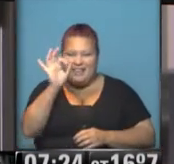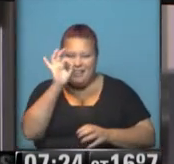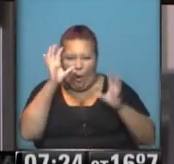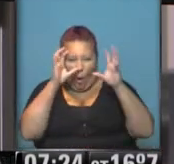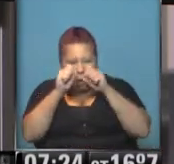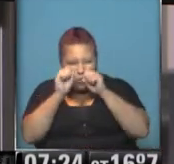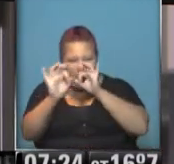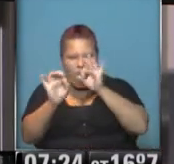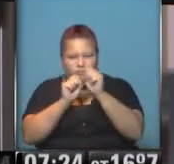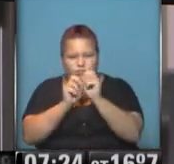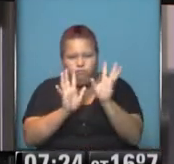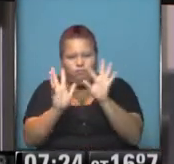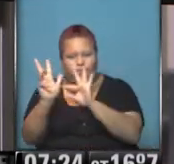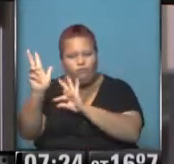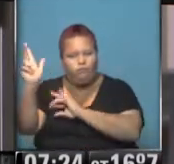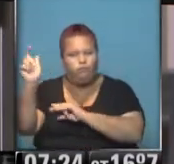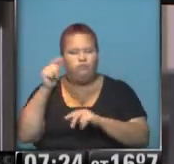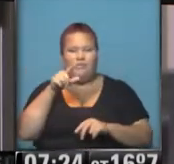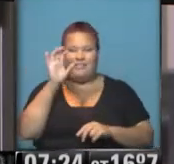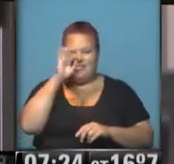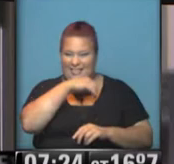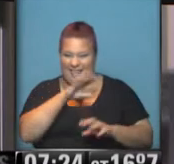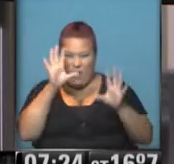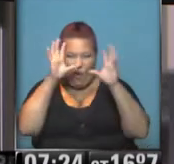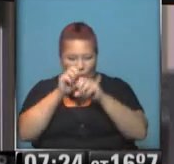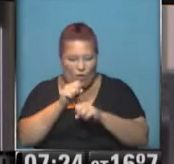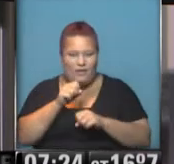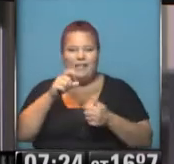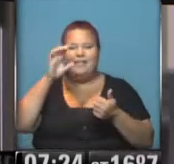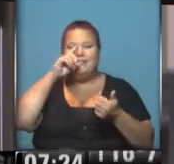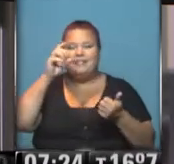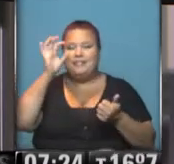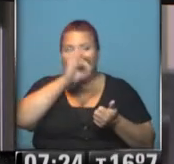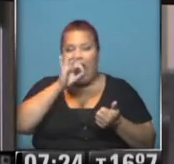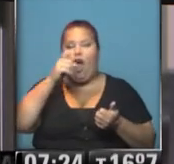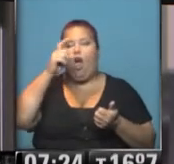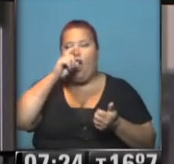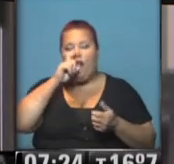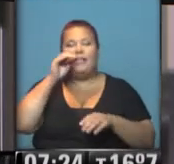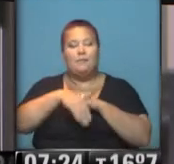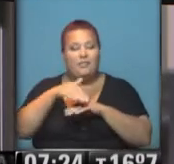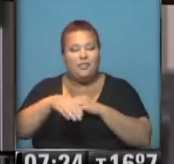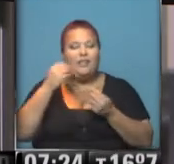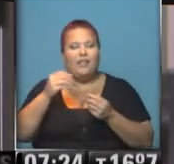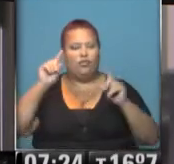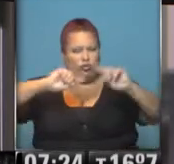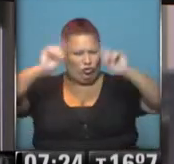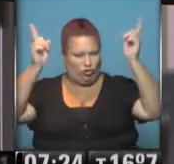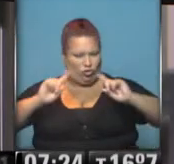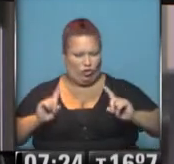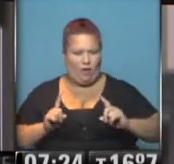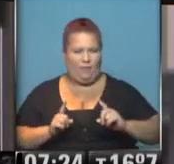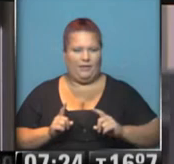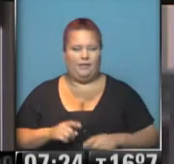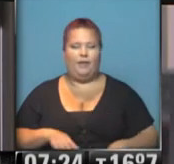oscuro, desplazándose hacia el este de Formosa, de Chaco, corrientes y misiones, se encuentran las tormentas,